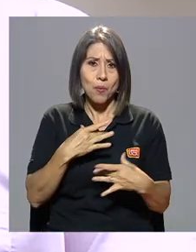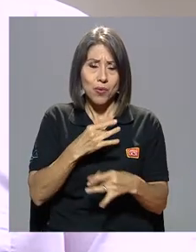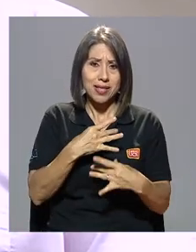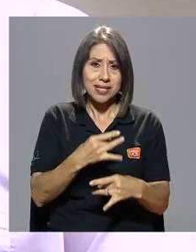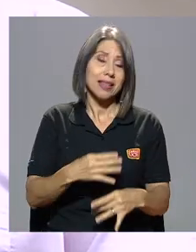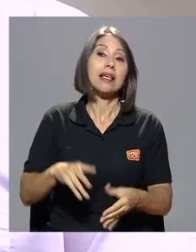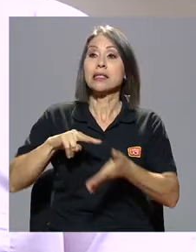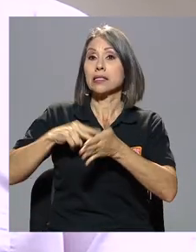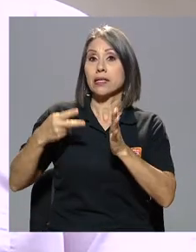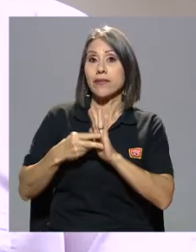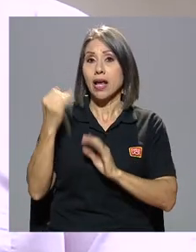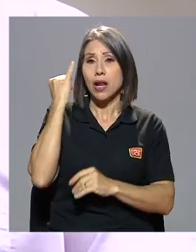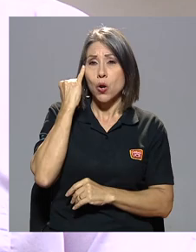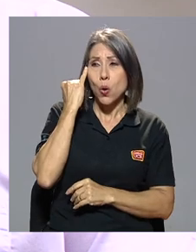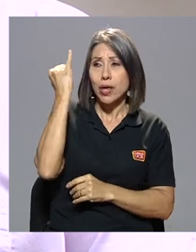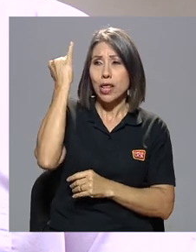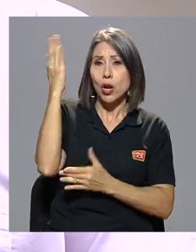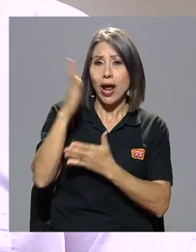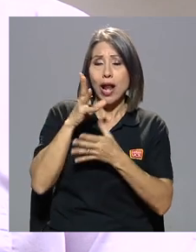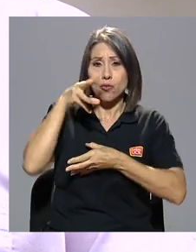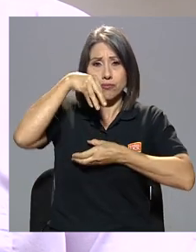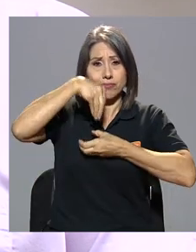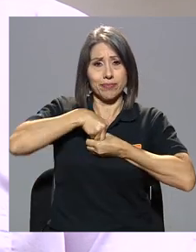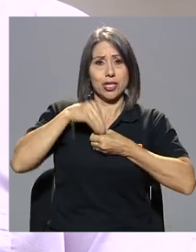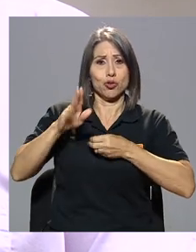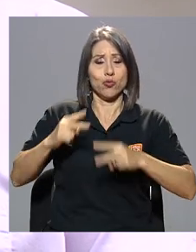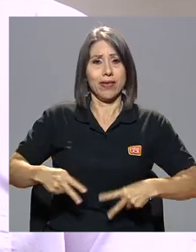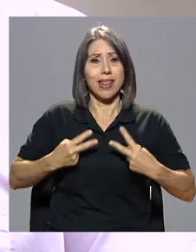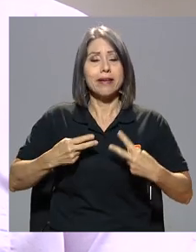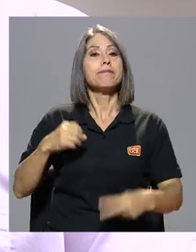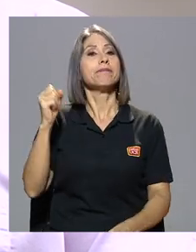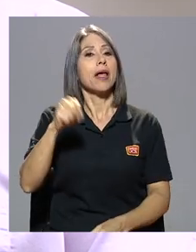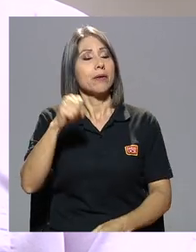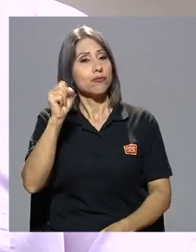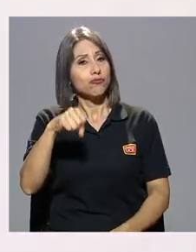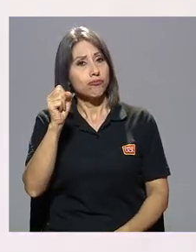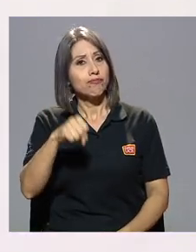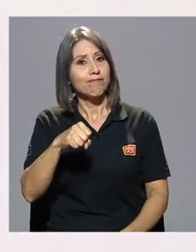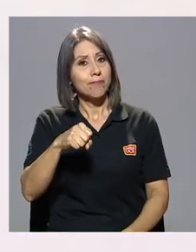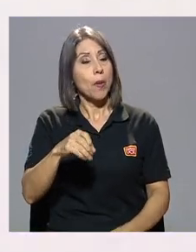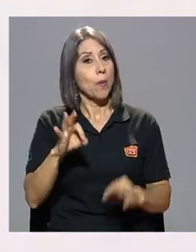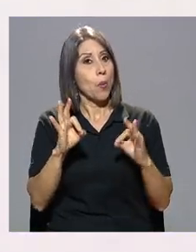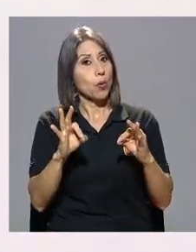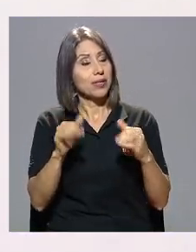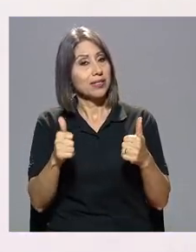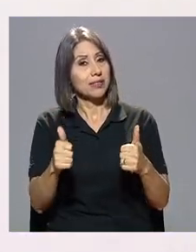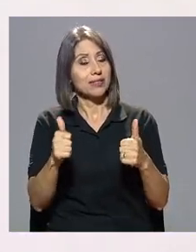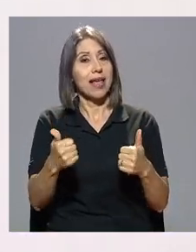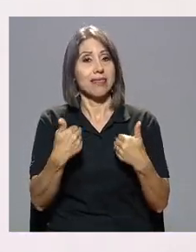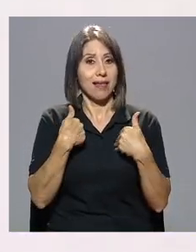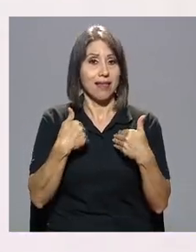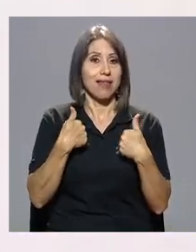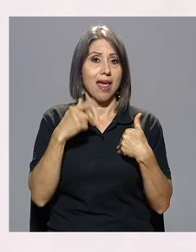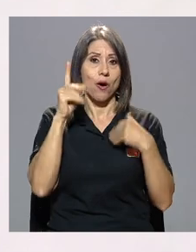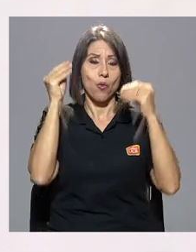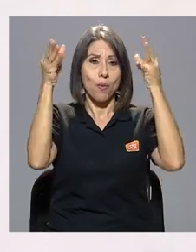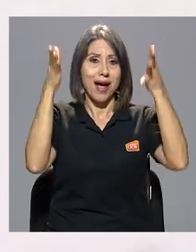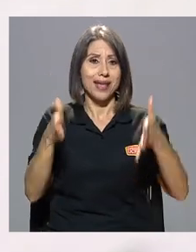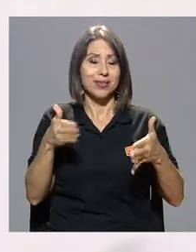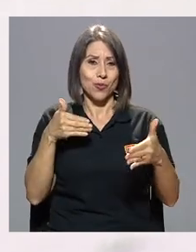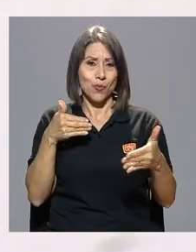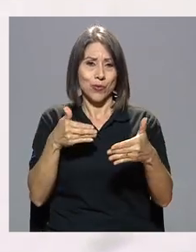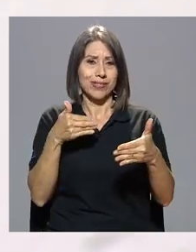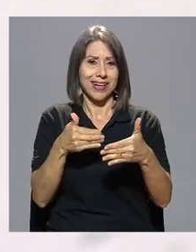muy ¿O sea, lo ideológico fue algo intrínseco en su vida? Absolutamente. Por dicha tenía un